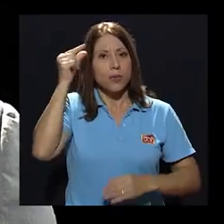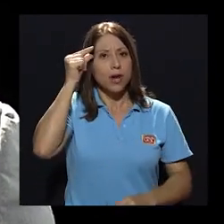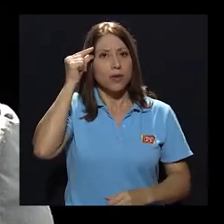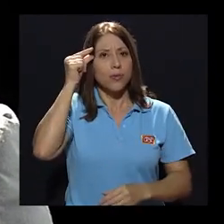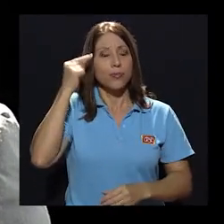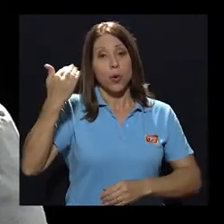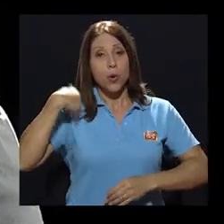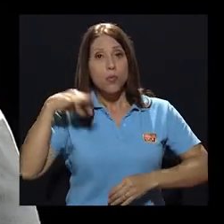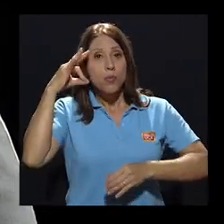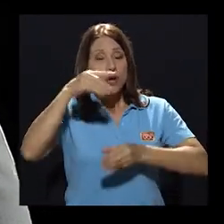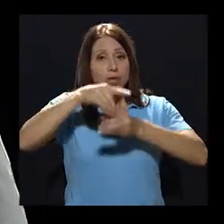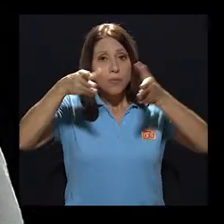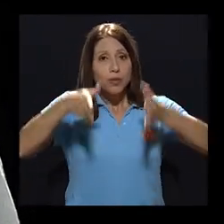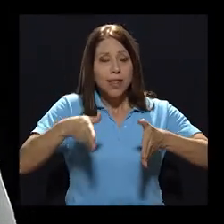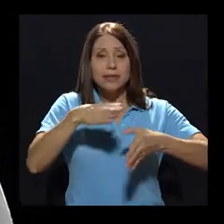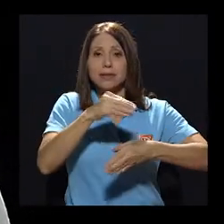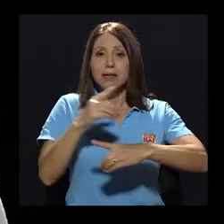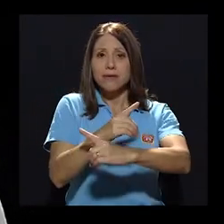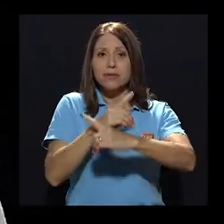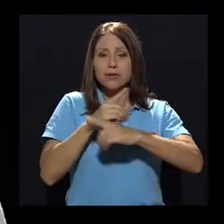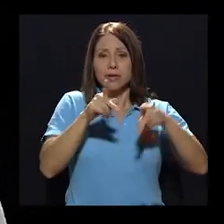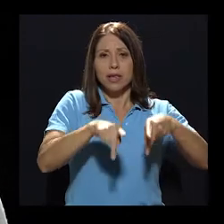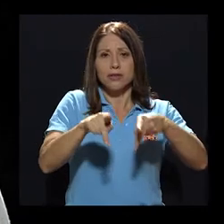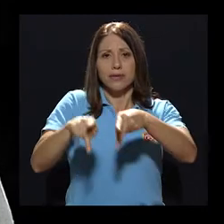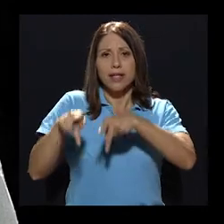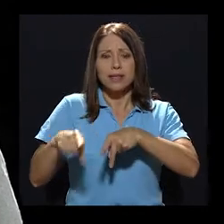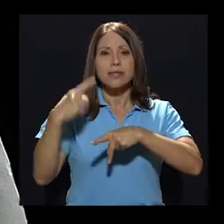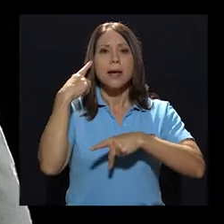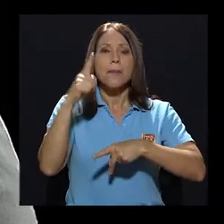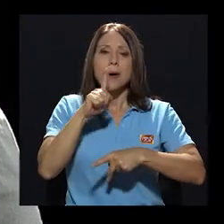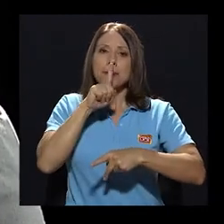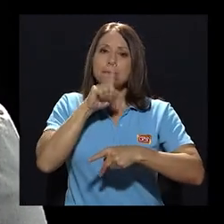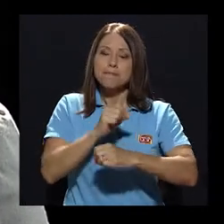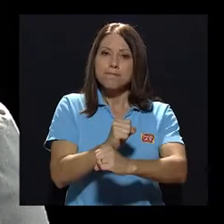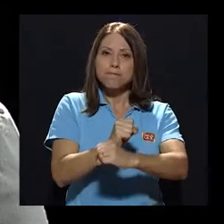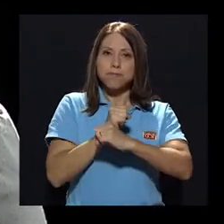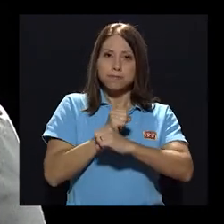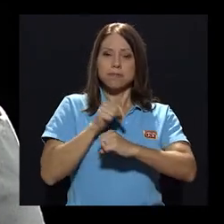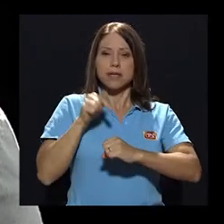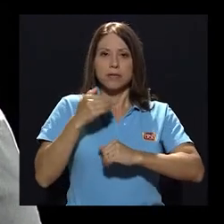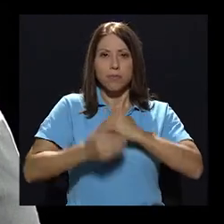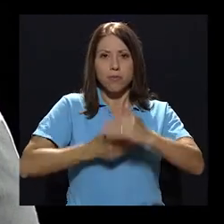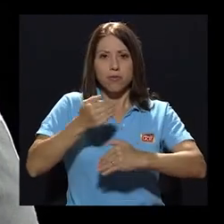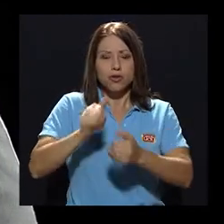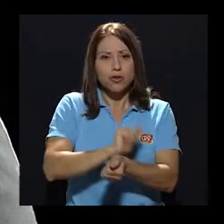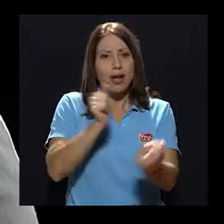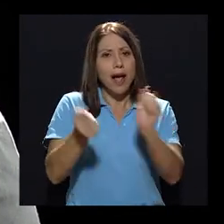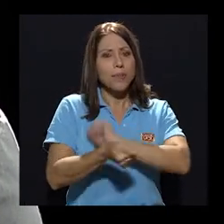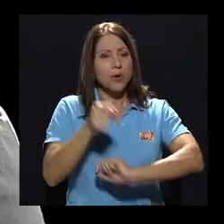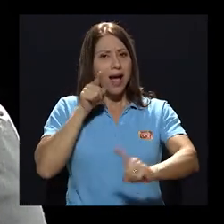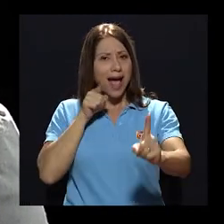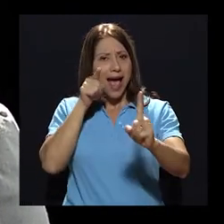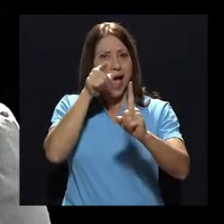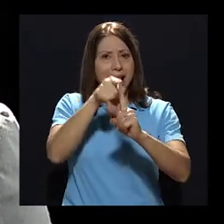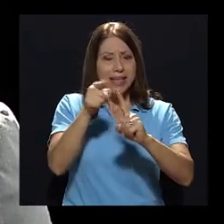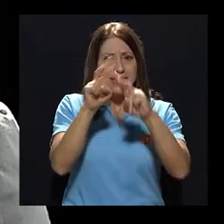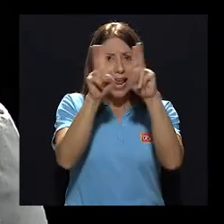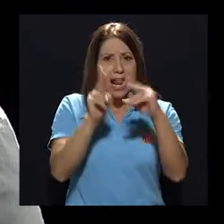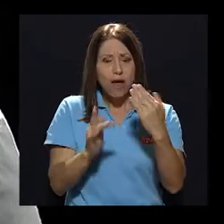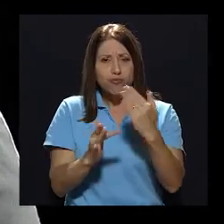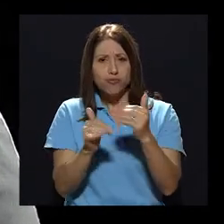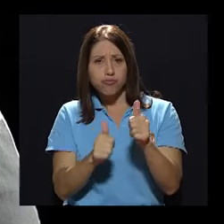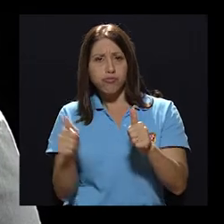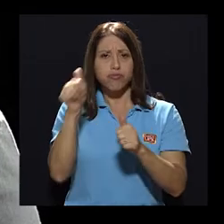diputadas, y la Defensoría de los Habitantes, para que se garantice que este proceso de cambio hacia la digitalización